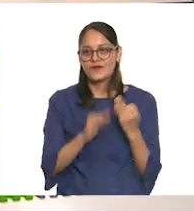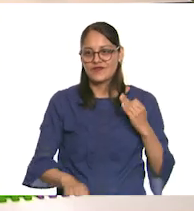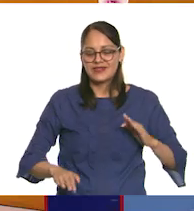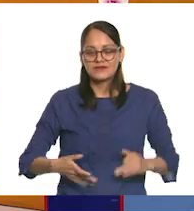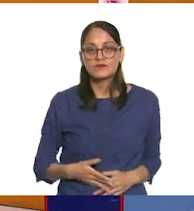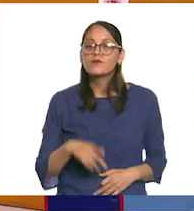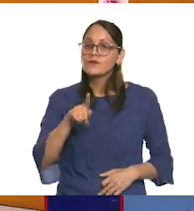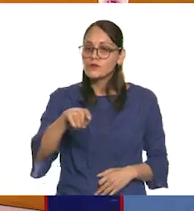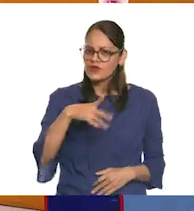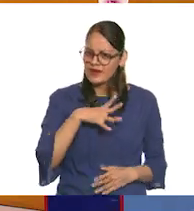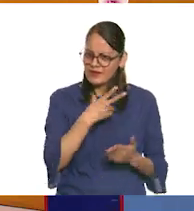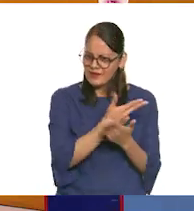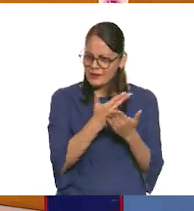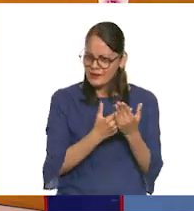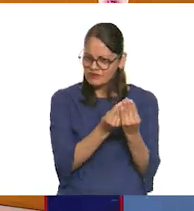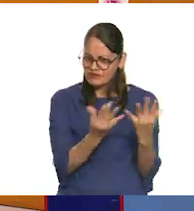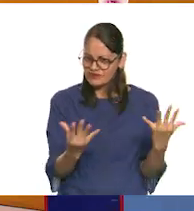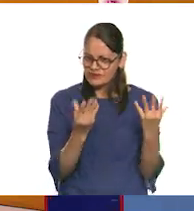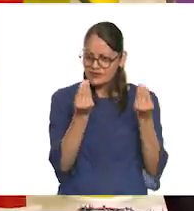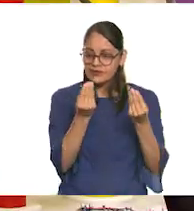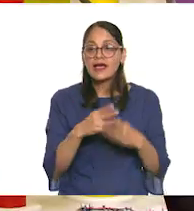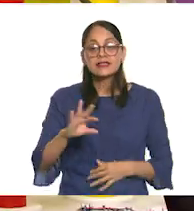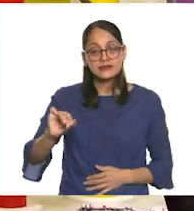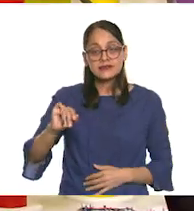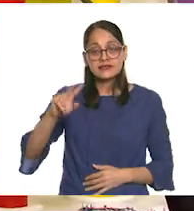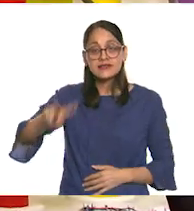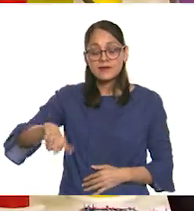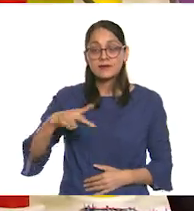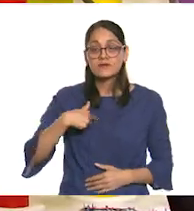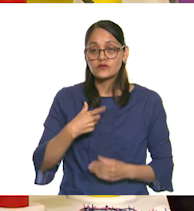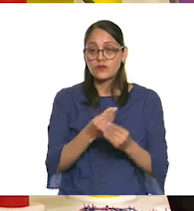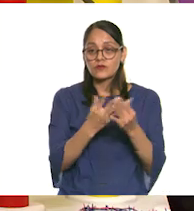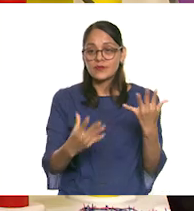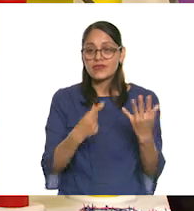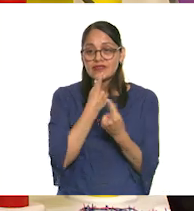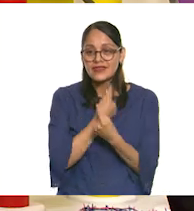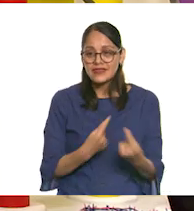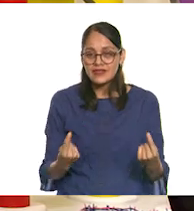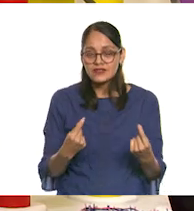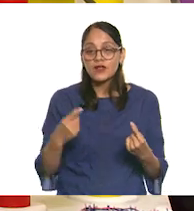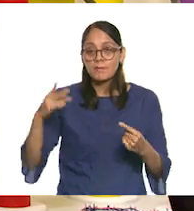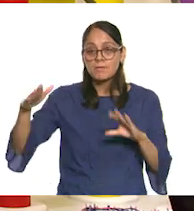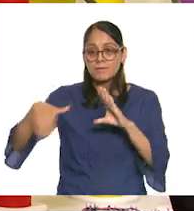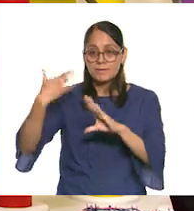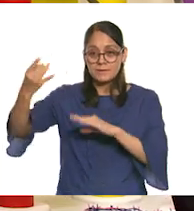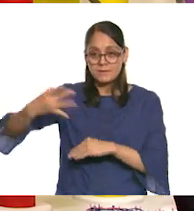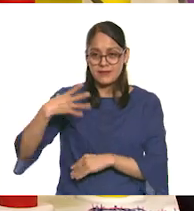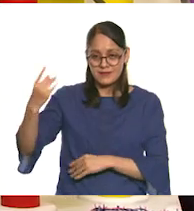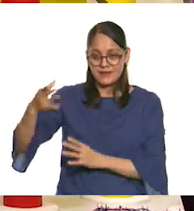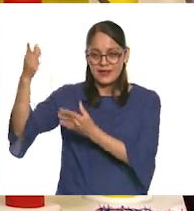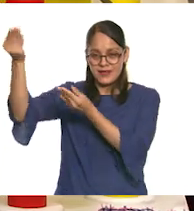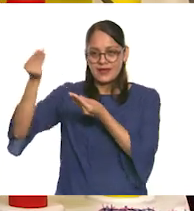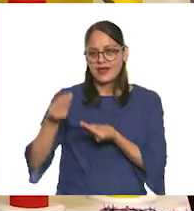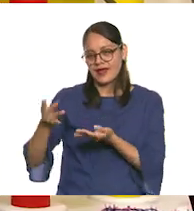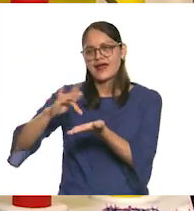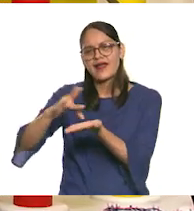veo que traes muchos dibujos. Sí, sí, tengo la fortuna de que muchas niñas y niños enviaron sus dibujos. Muchas gracias, niñas y niños. También